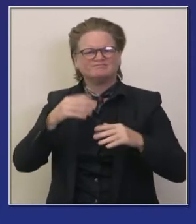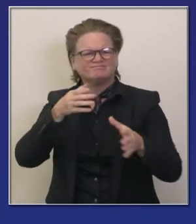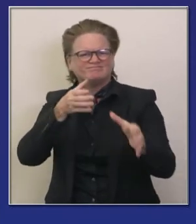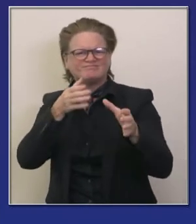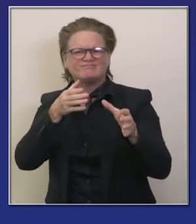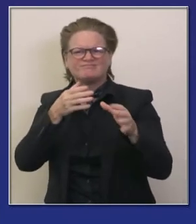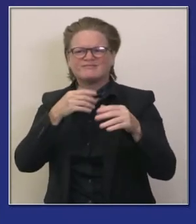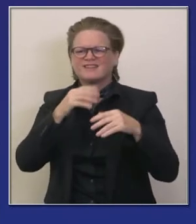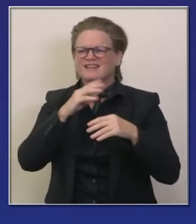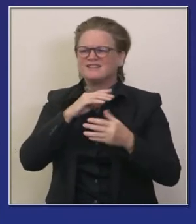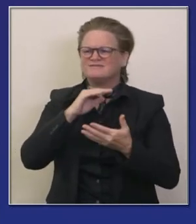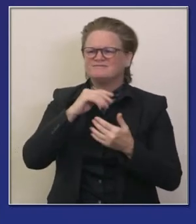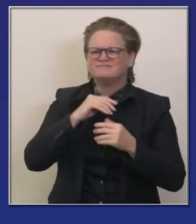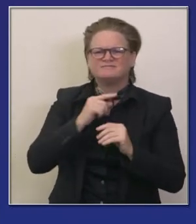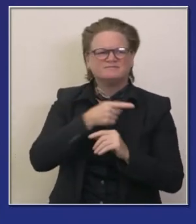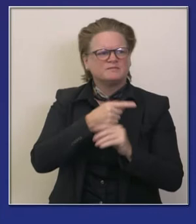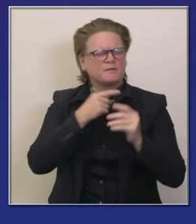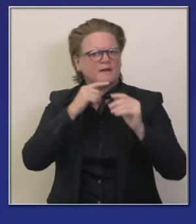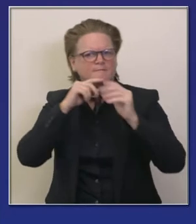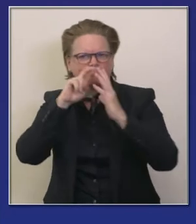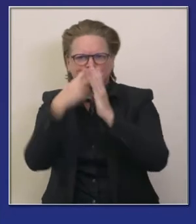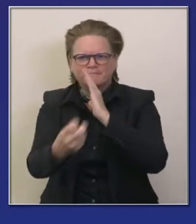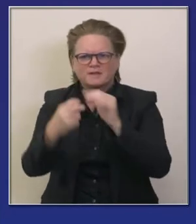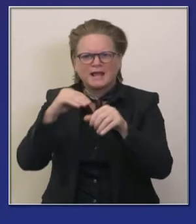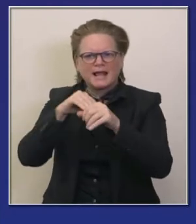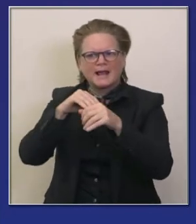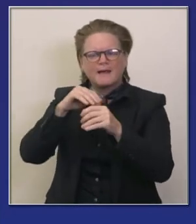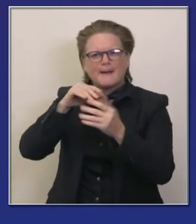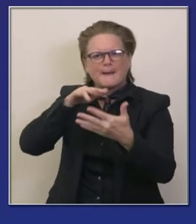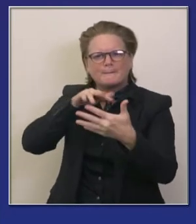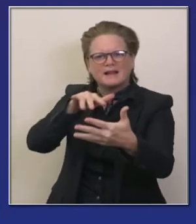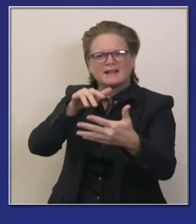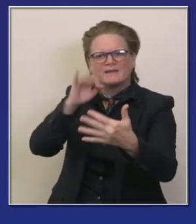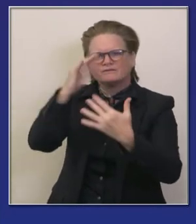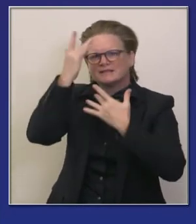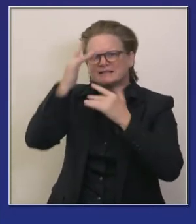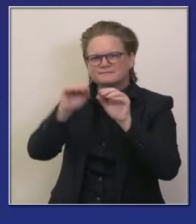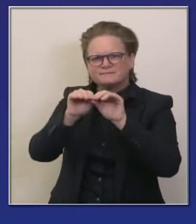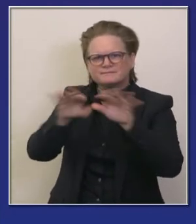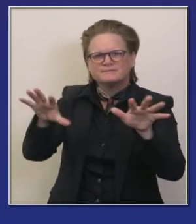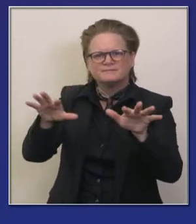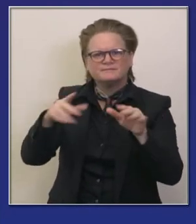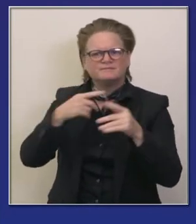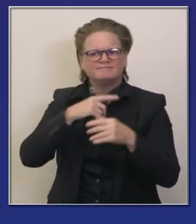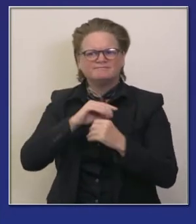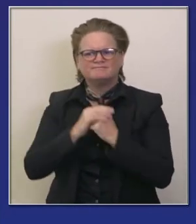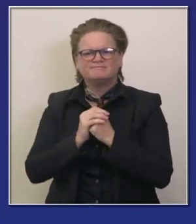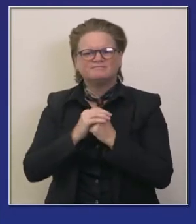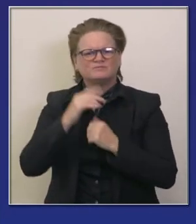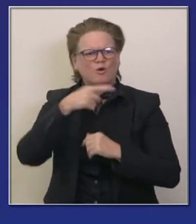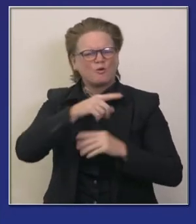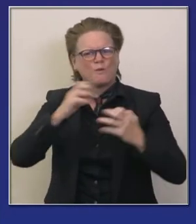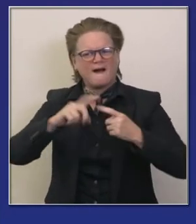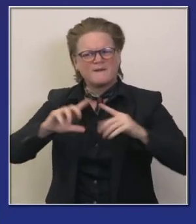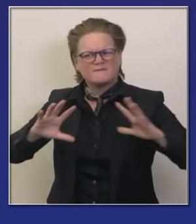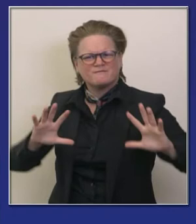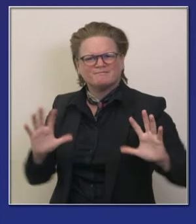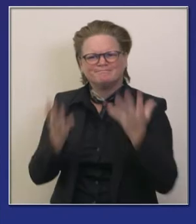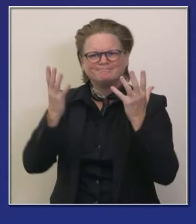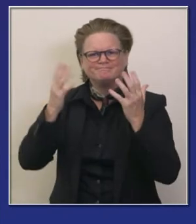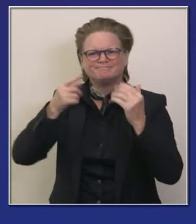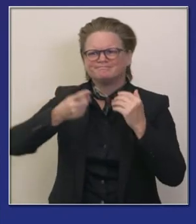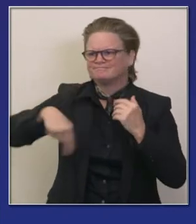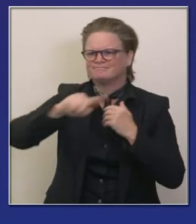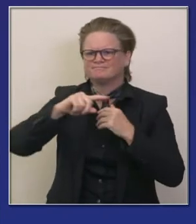batalla para eliminar esta pandemia en su región y para mitigar la propagación del virus y el